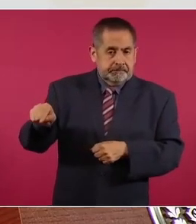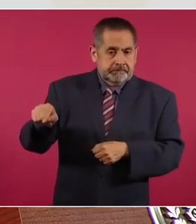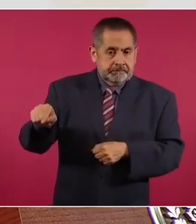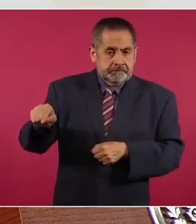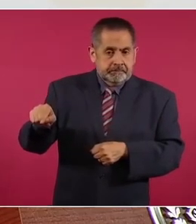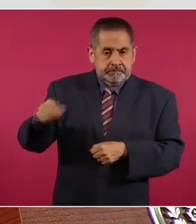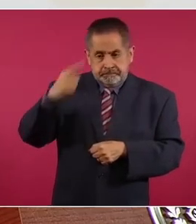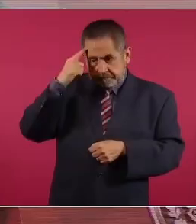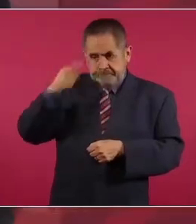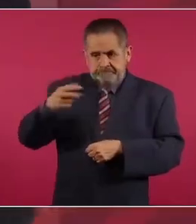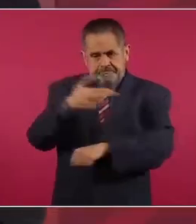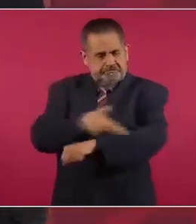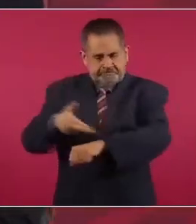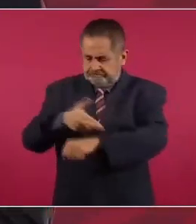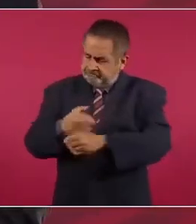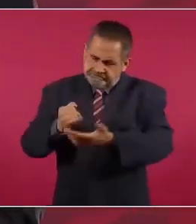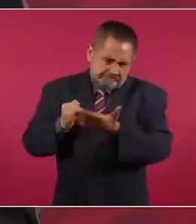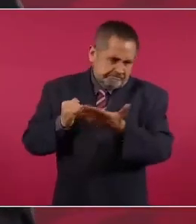llevara a cabo